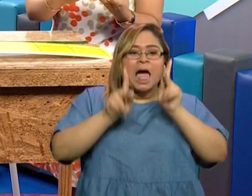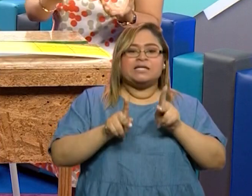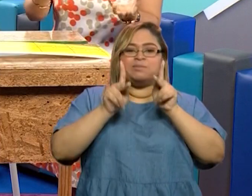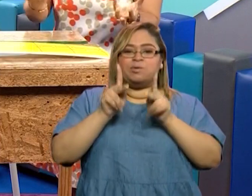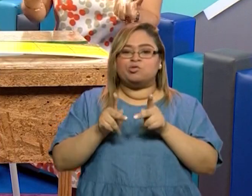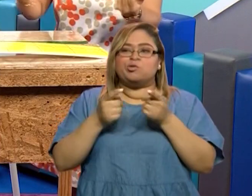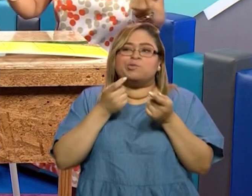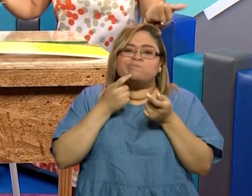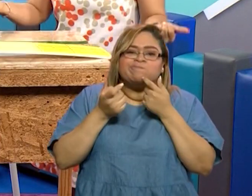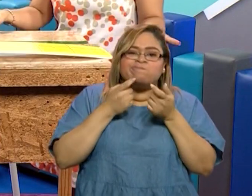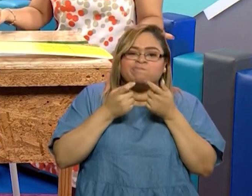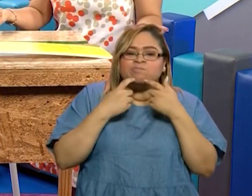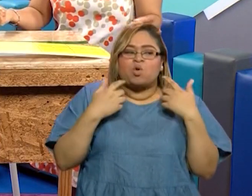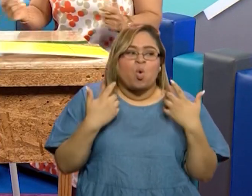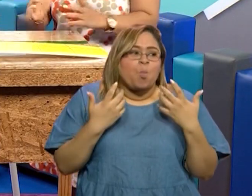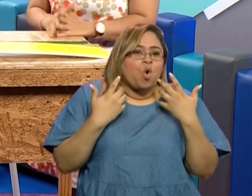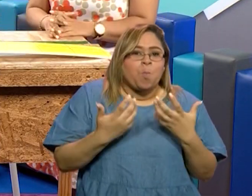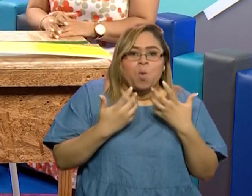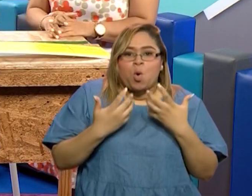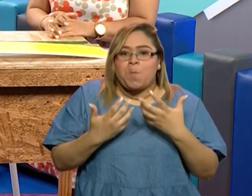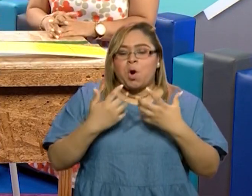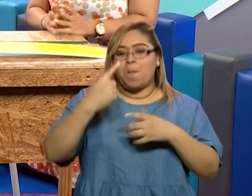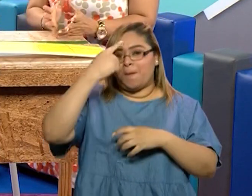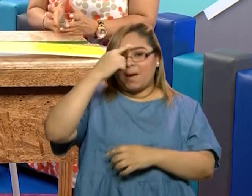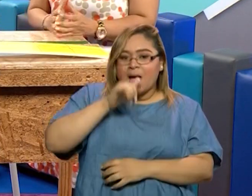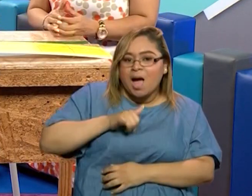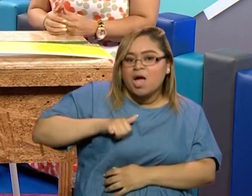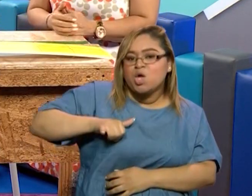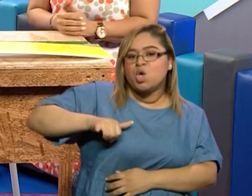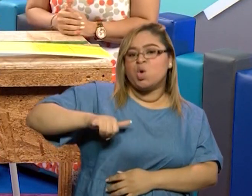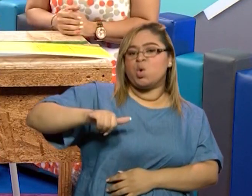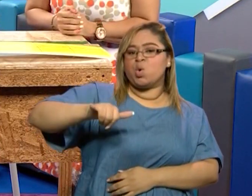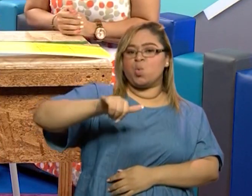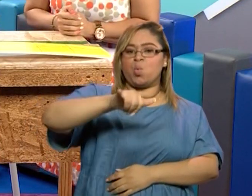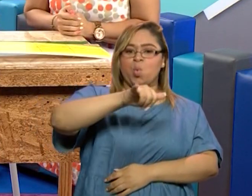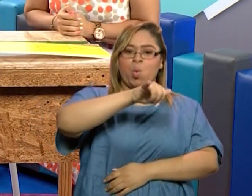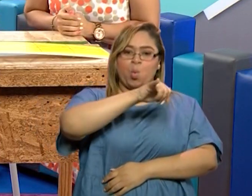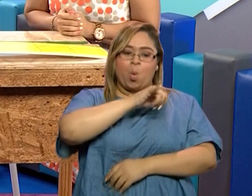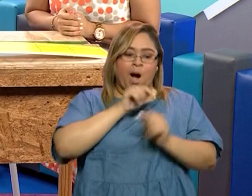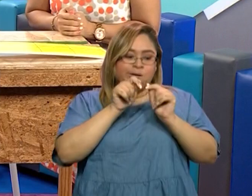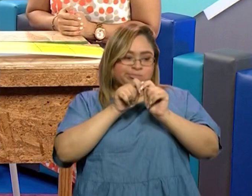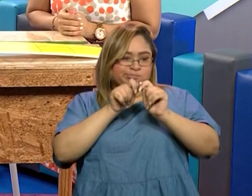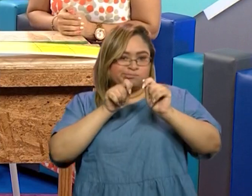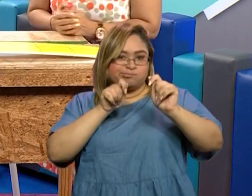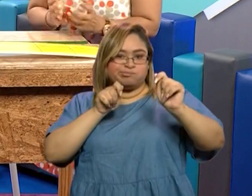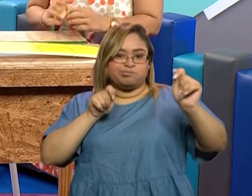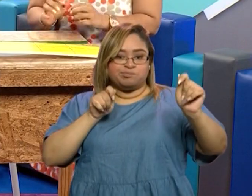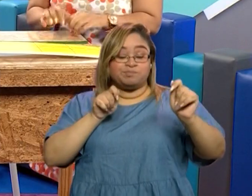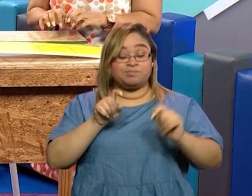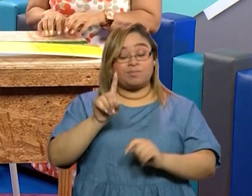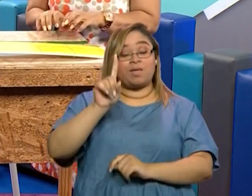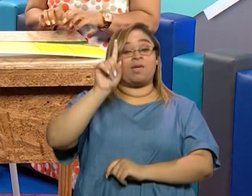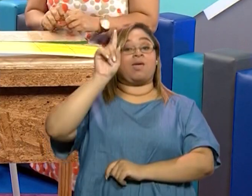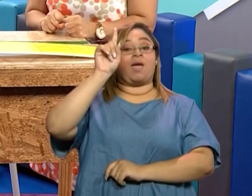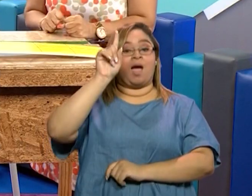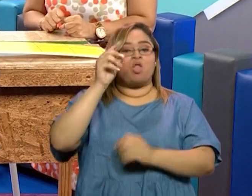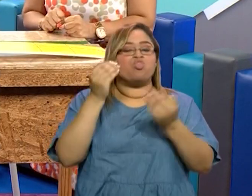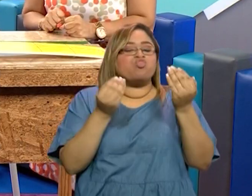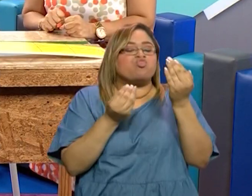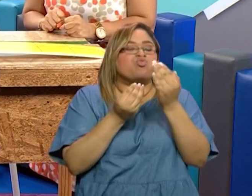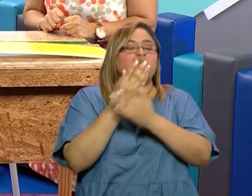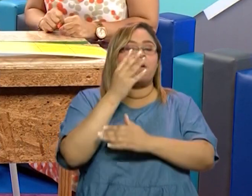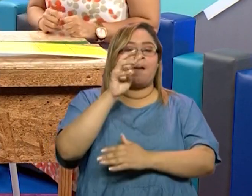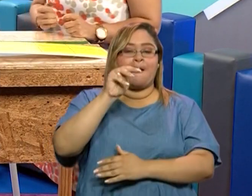eran negocios íbamos a ir perdiendo. Y allí se inventaron entonces los sistemas de medidas internacionales. Hoy vamos a ver el de